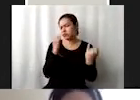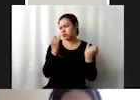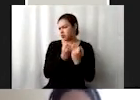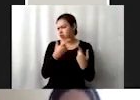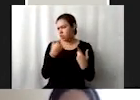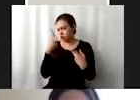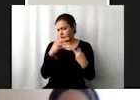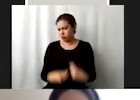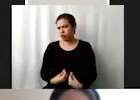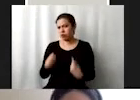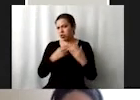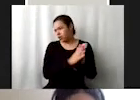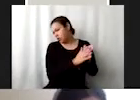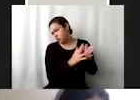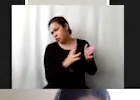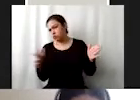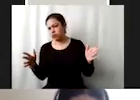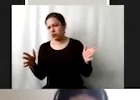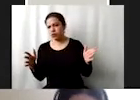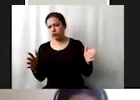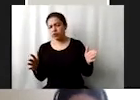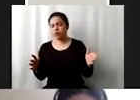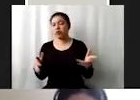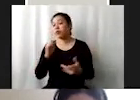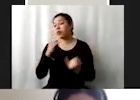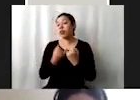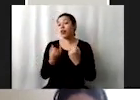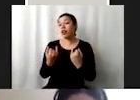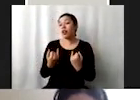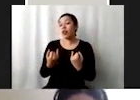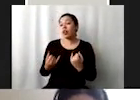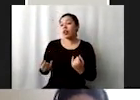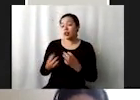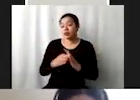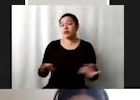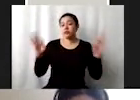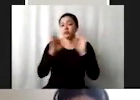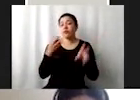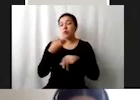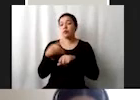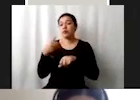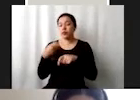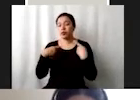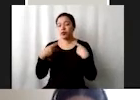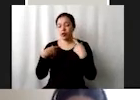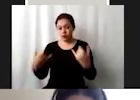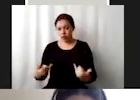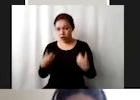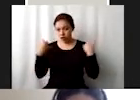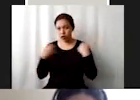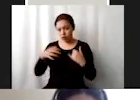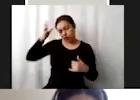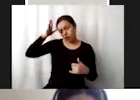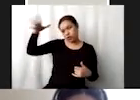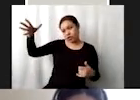la vida, pero poniendo también especial énfasis en el número de jóvenes y adultos que